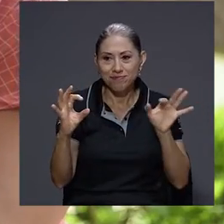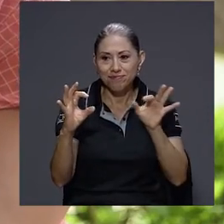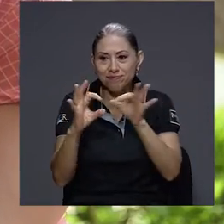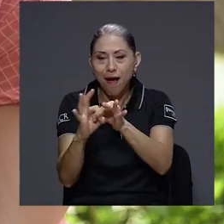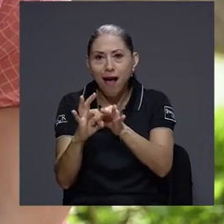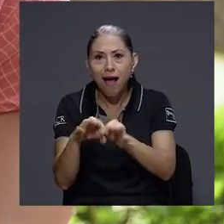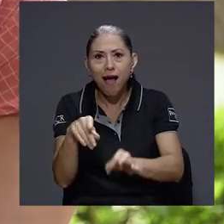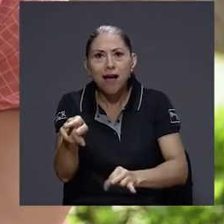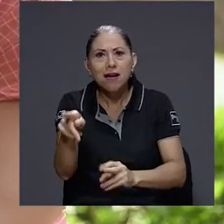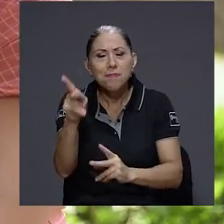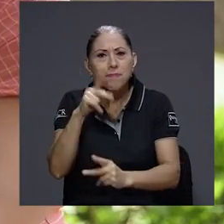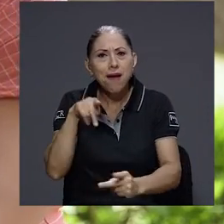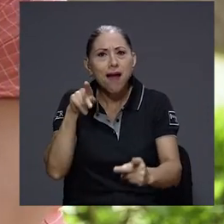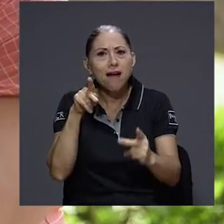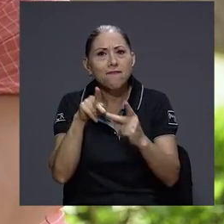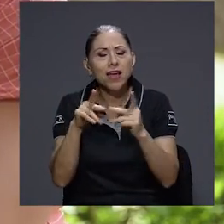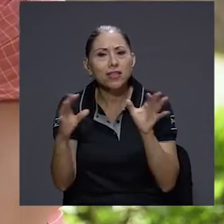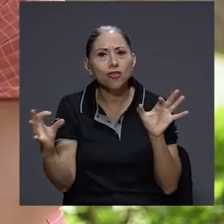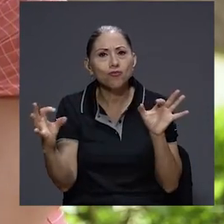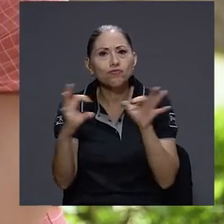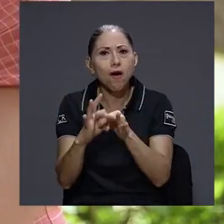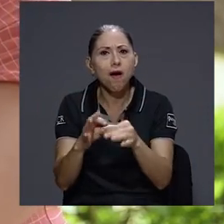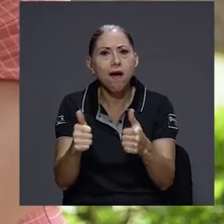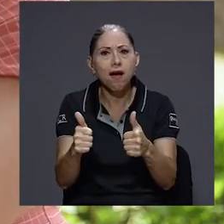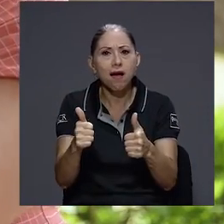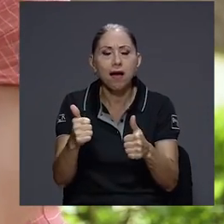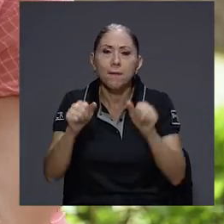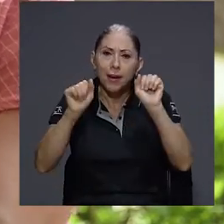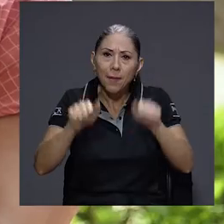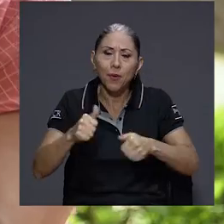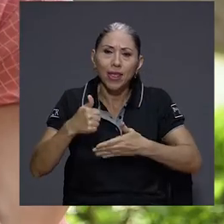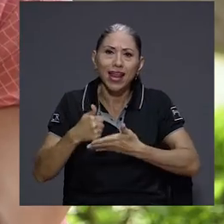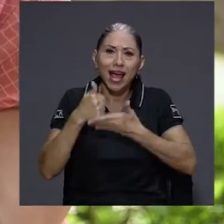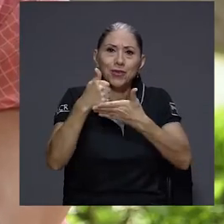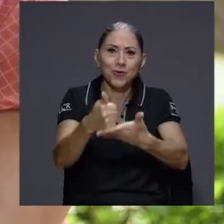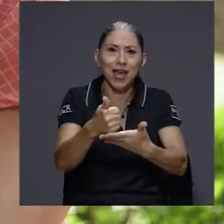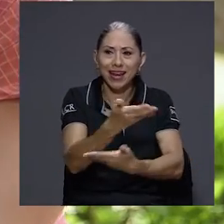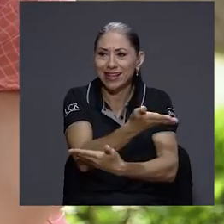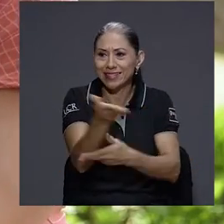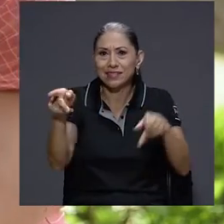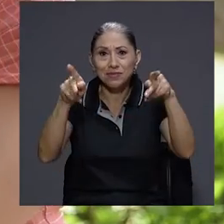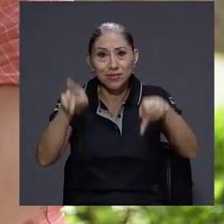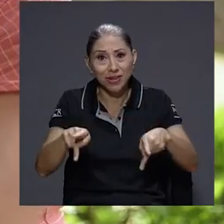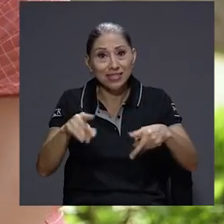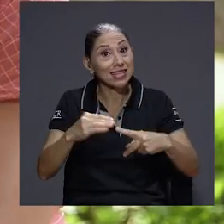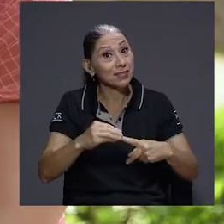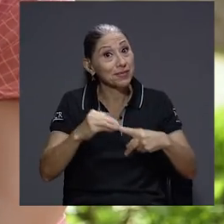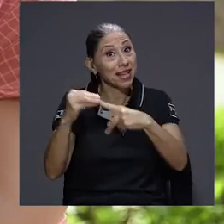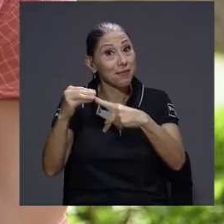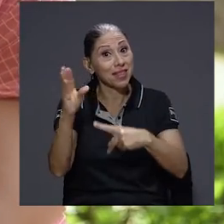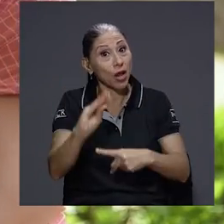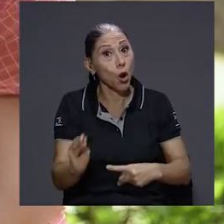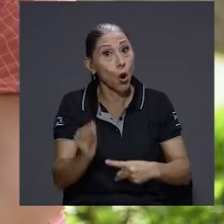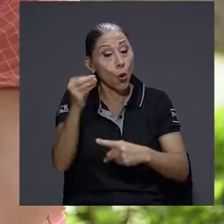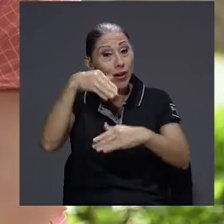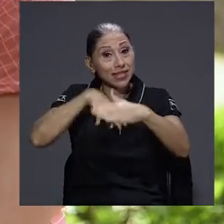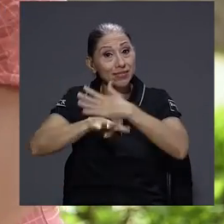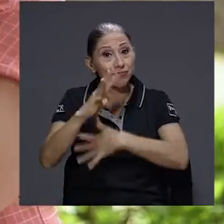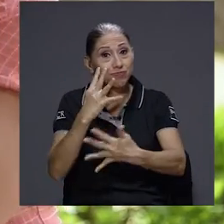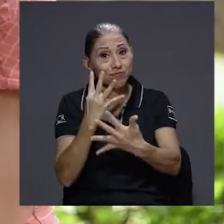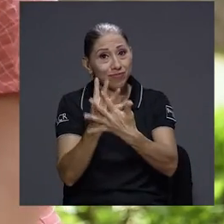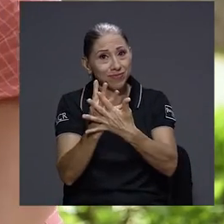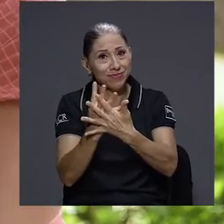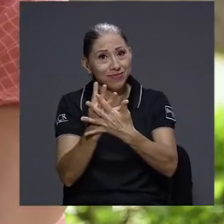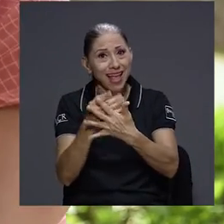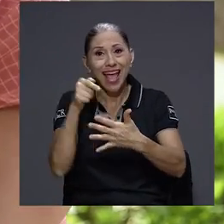punto perfecto que podemos tener para poder ayudar a la población y sobre todo a la penal juvenil, en este